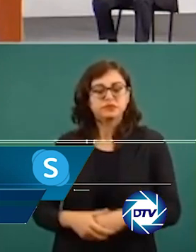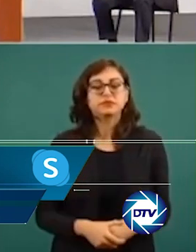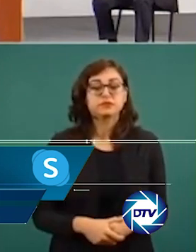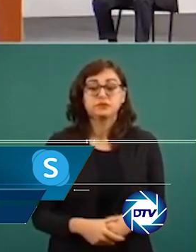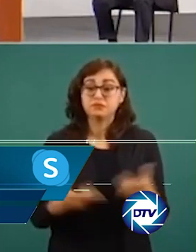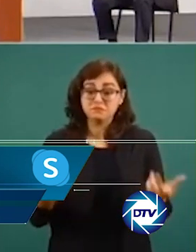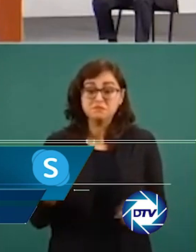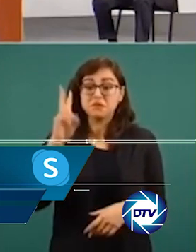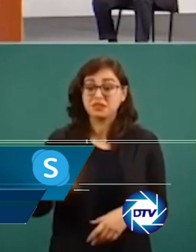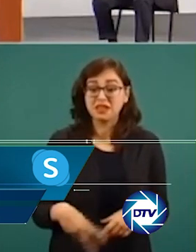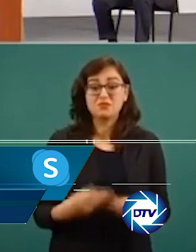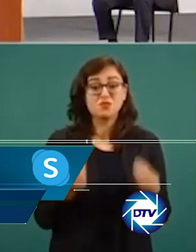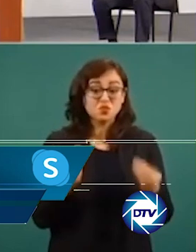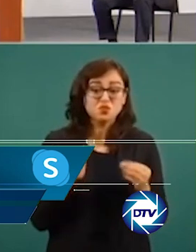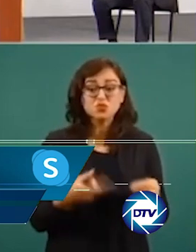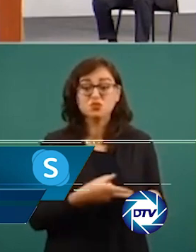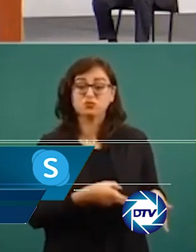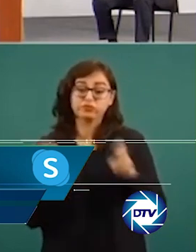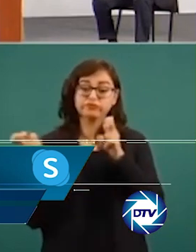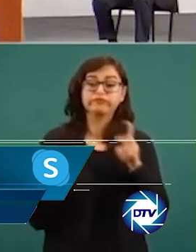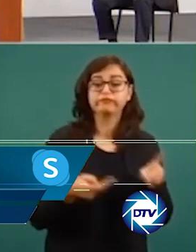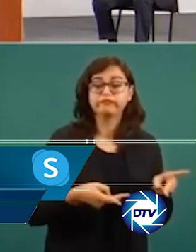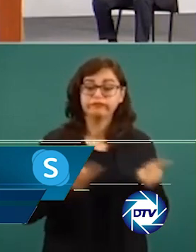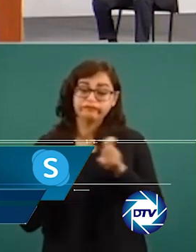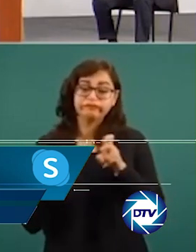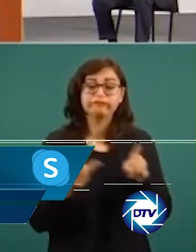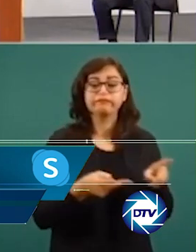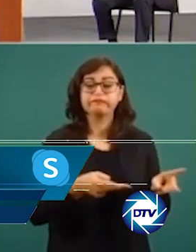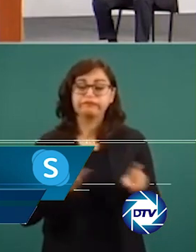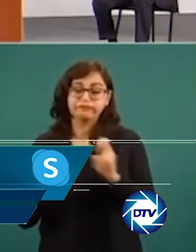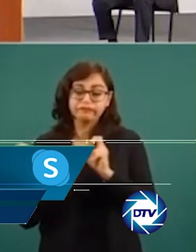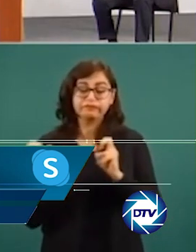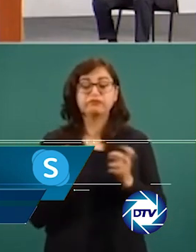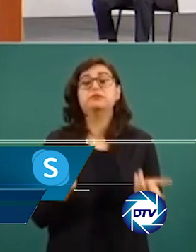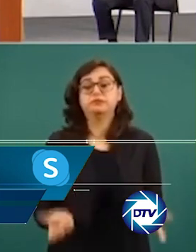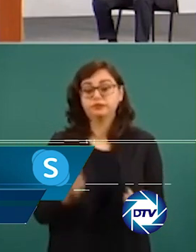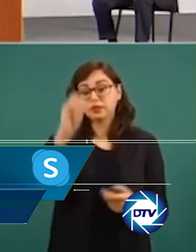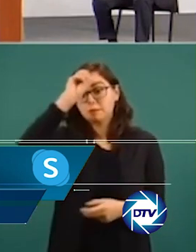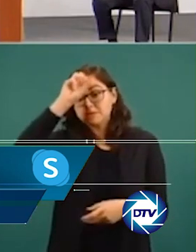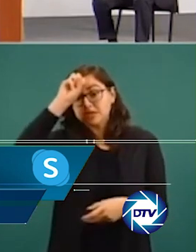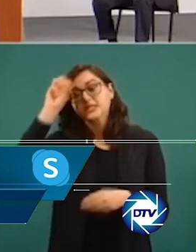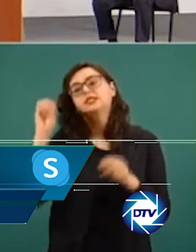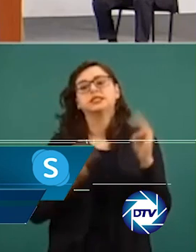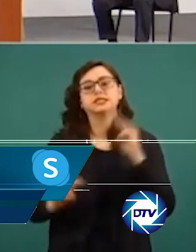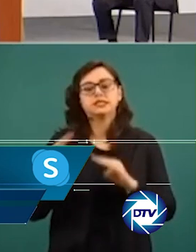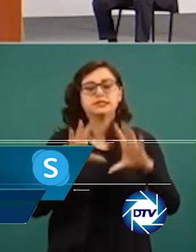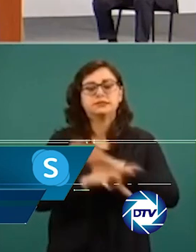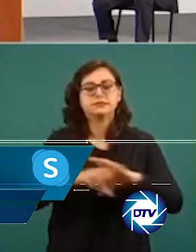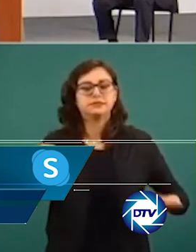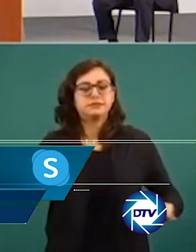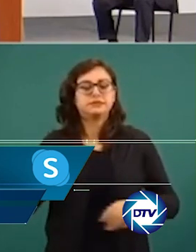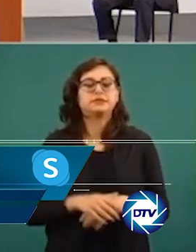Pues sobrevive a la corrupción y a la violencia del crimen organizado. Pero López Obrador, que iguala, se iguala a él, fíjate,